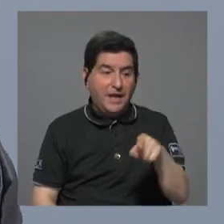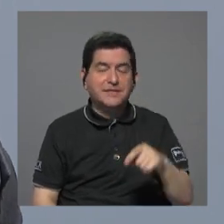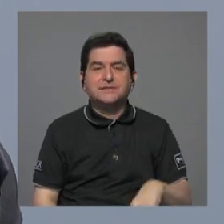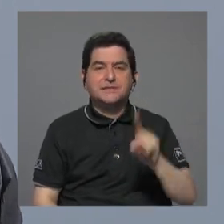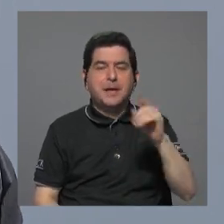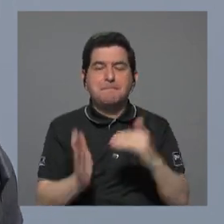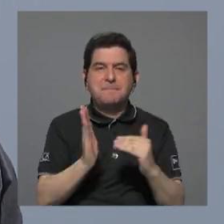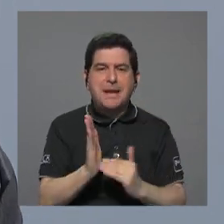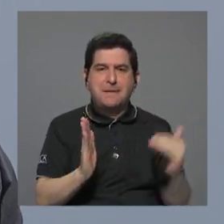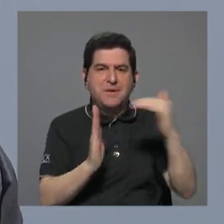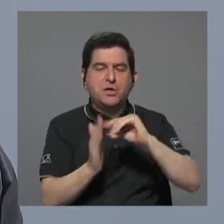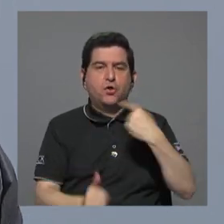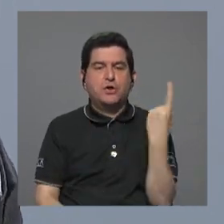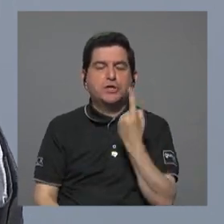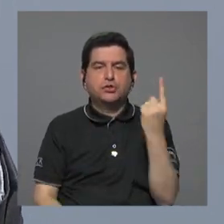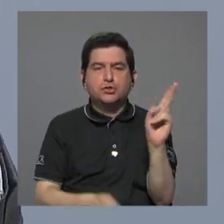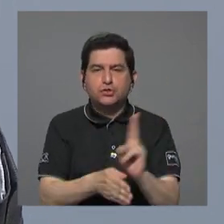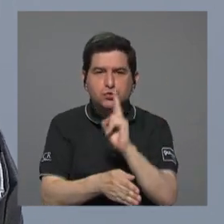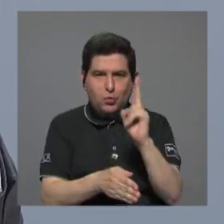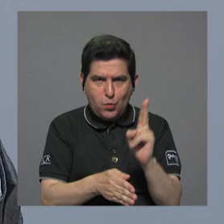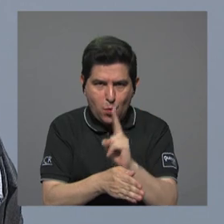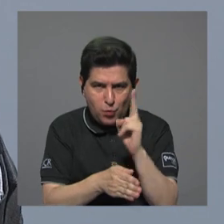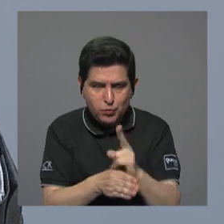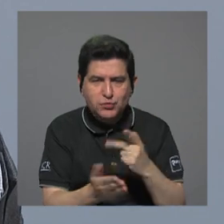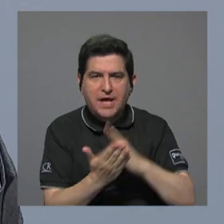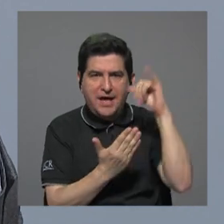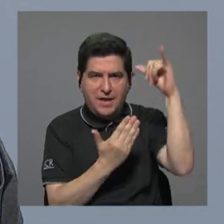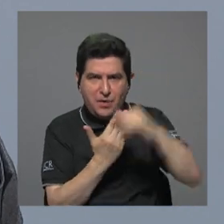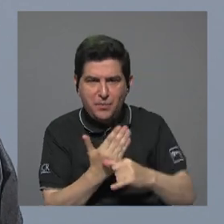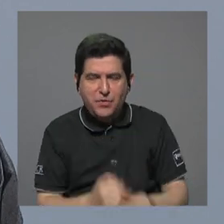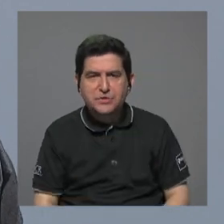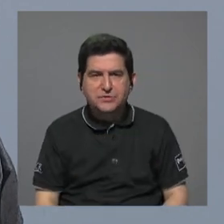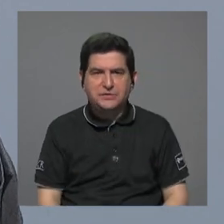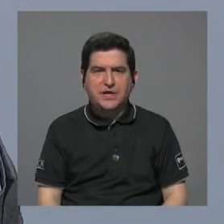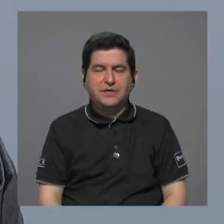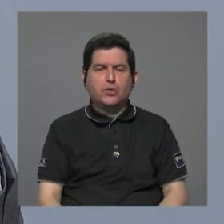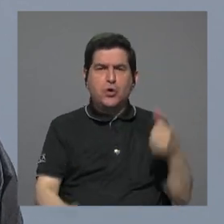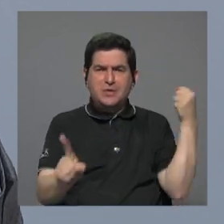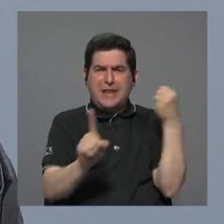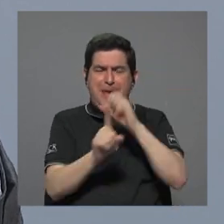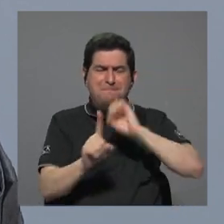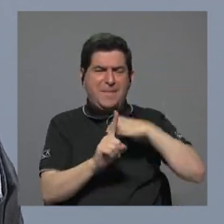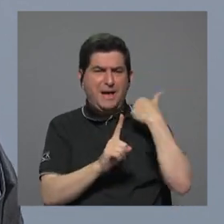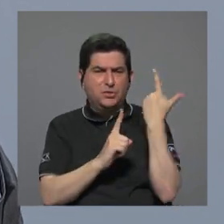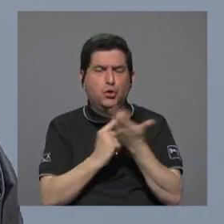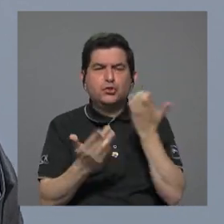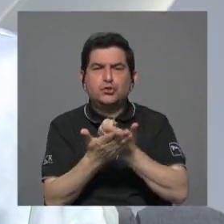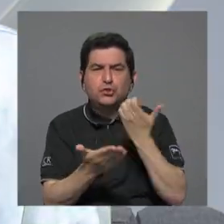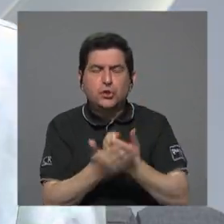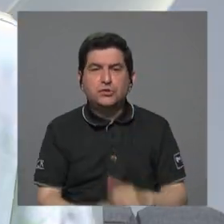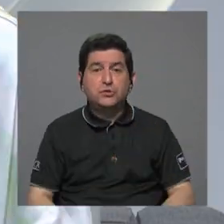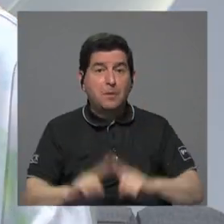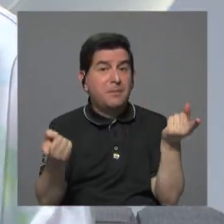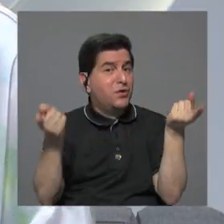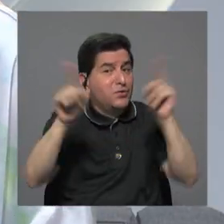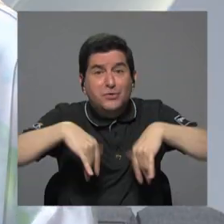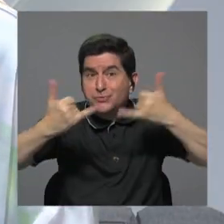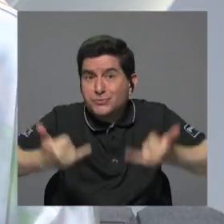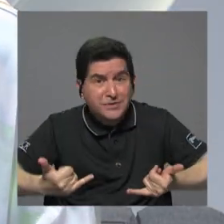millones solo puedan ser utilizados en proyectos de gran impacto socioeconómico para la provincia